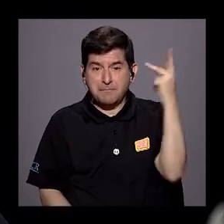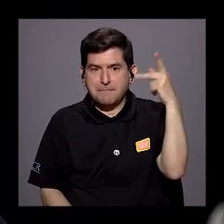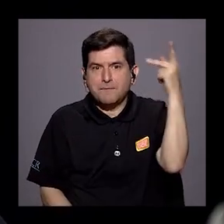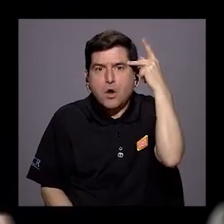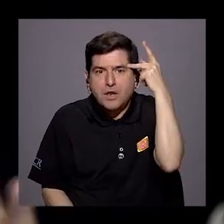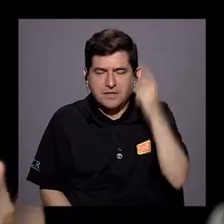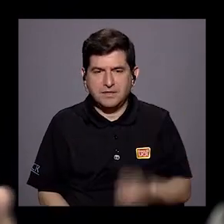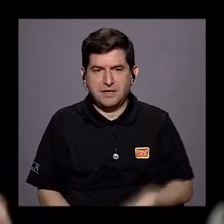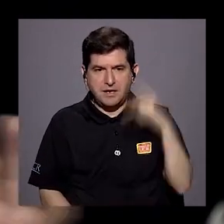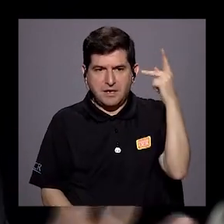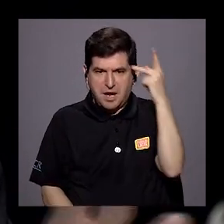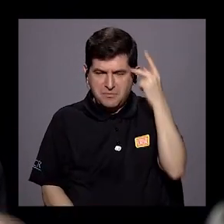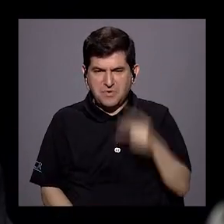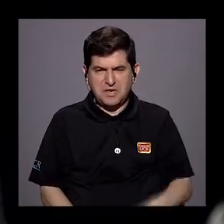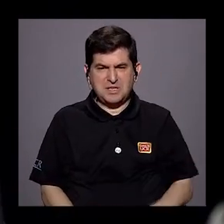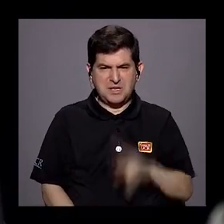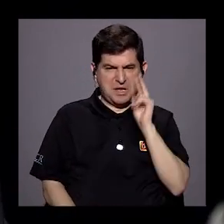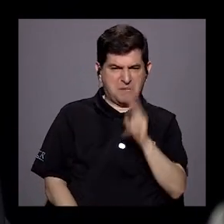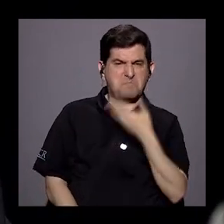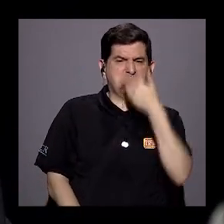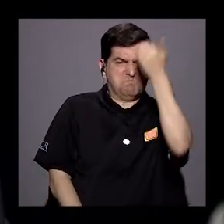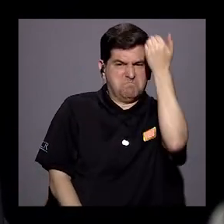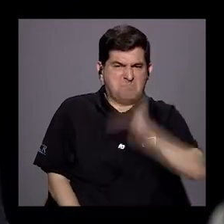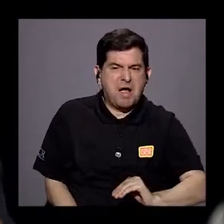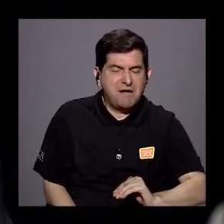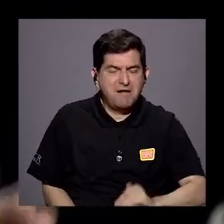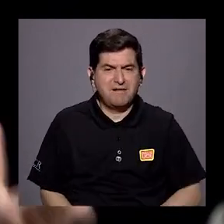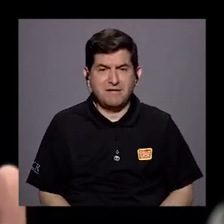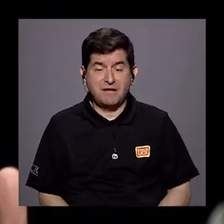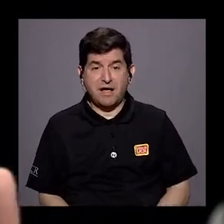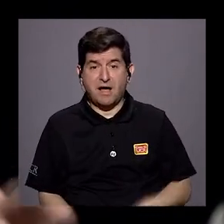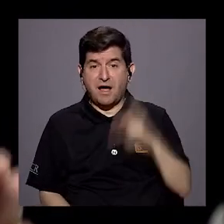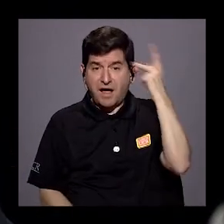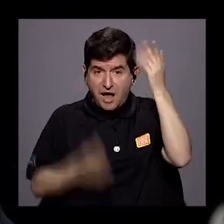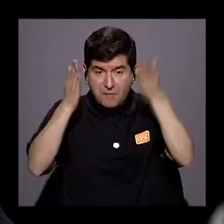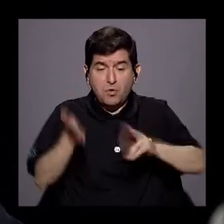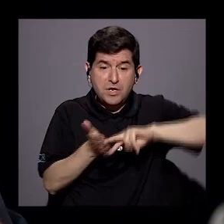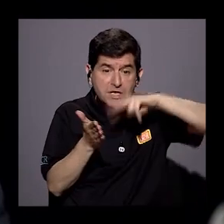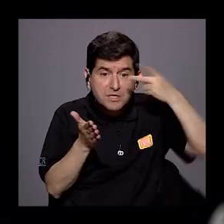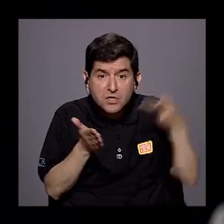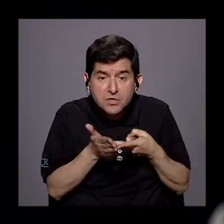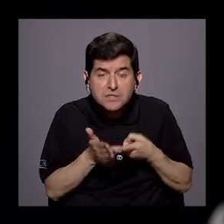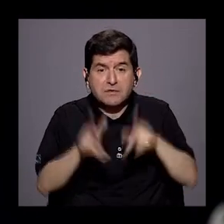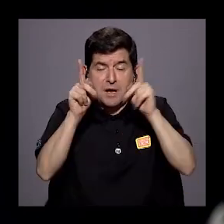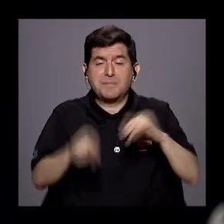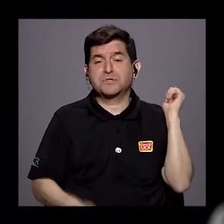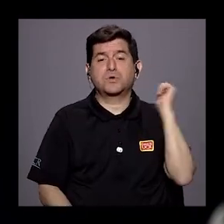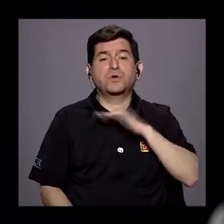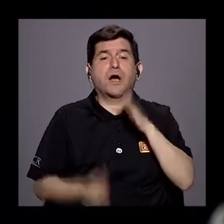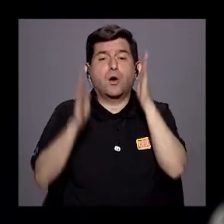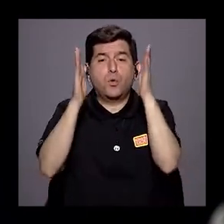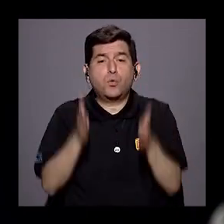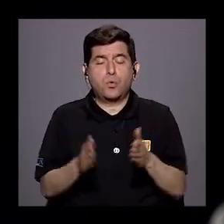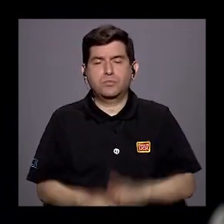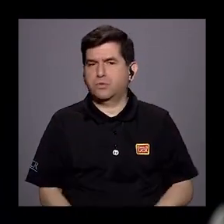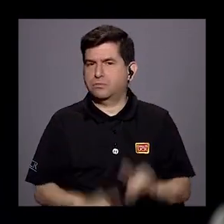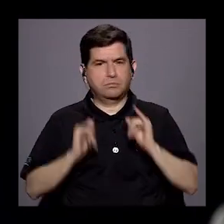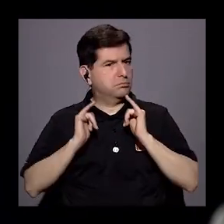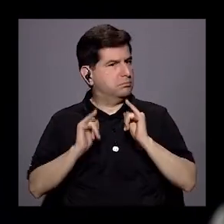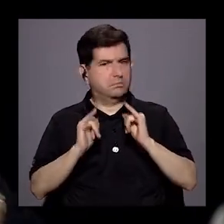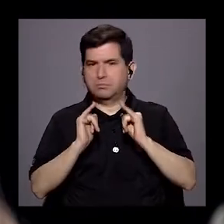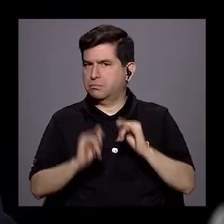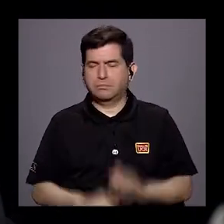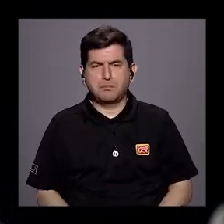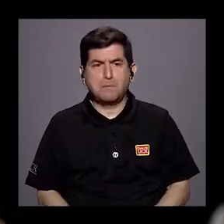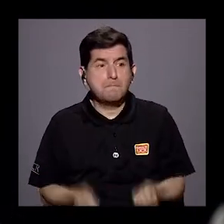porque la política la han satanizado. Porque ser político es sinónimo de ser corrupto, lo cual no es cierto.